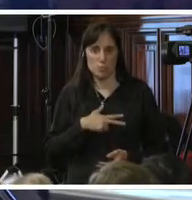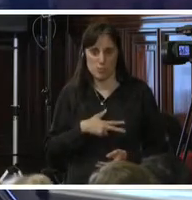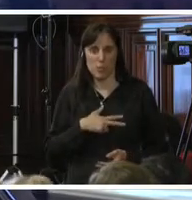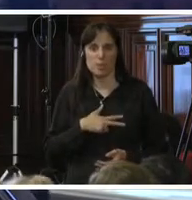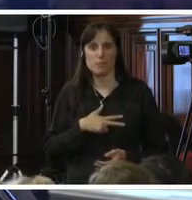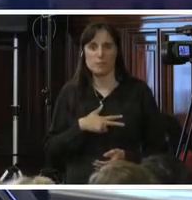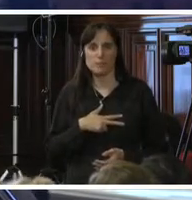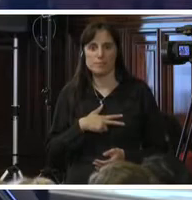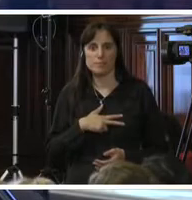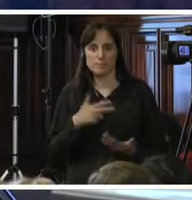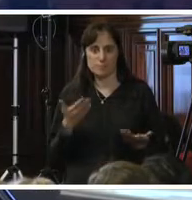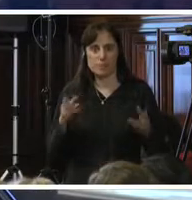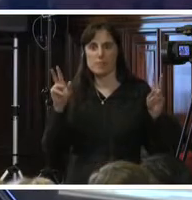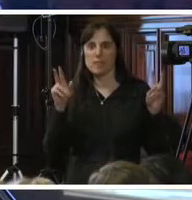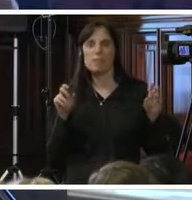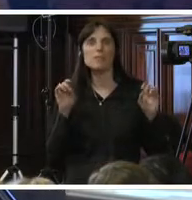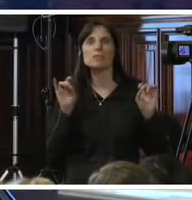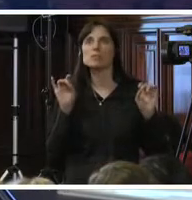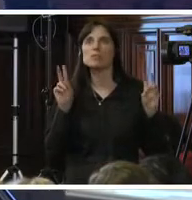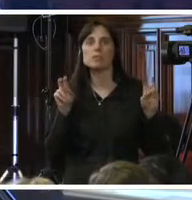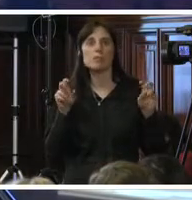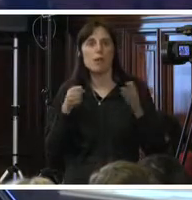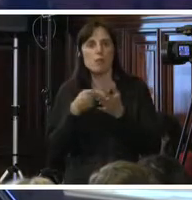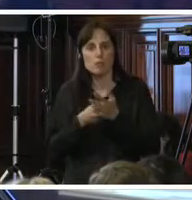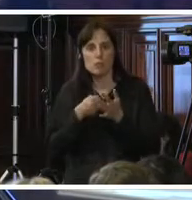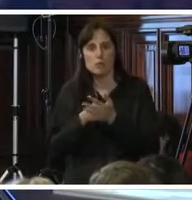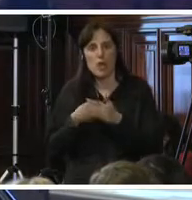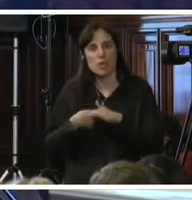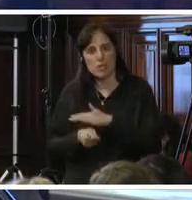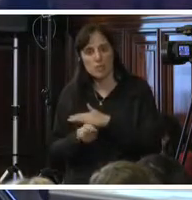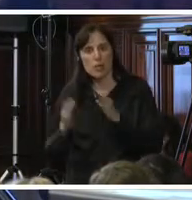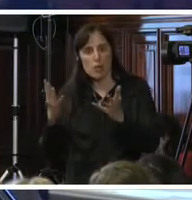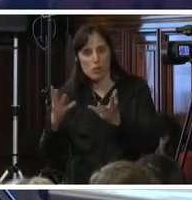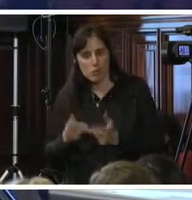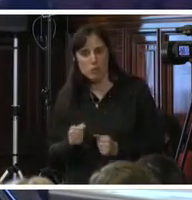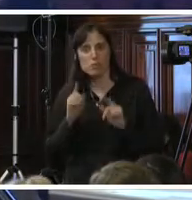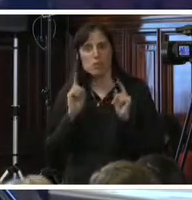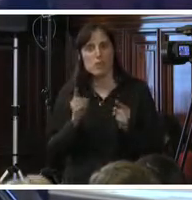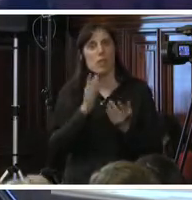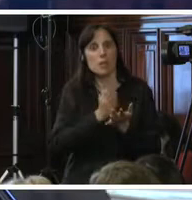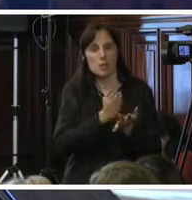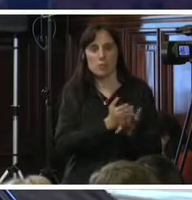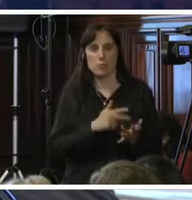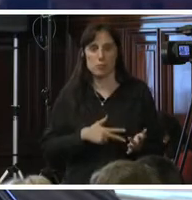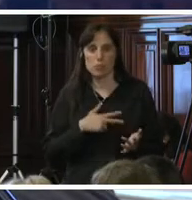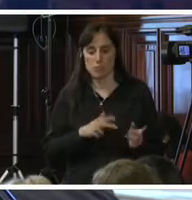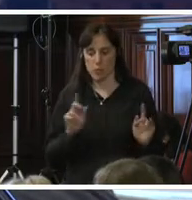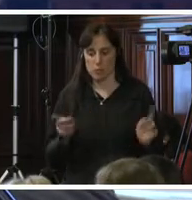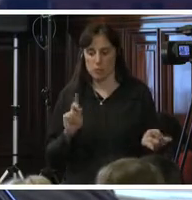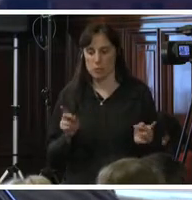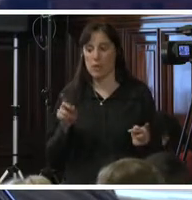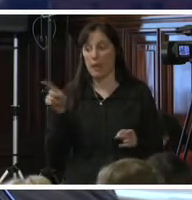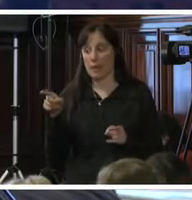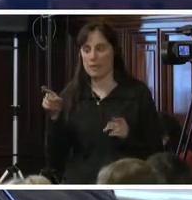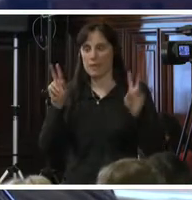no solo de la lucha contra el crimen organizado, pero también de la perspectiva de los derechos humanos. La trata de personas